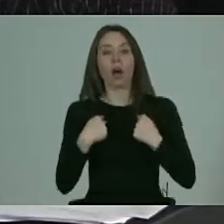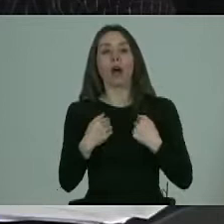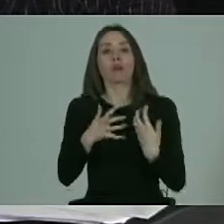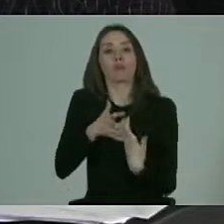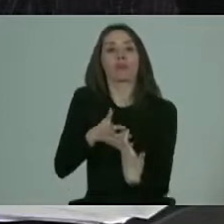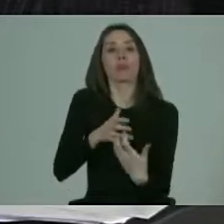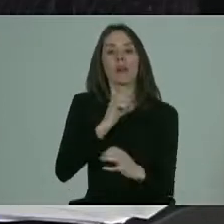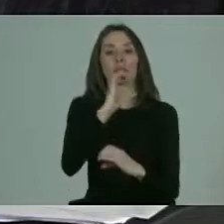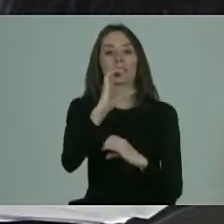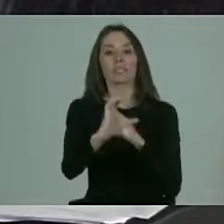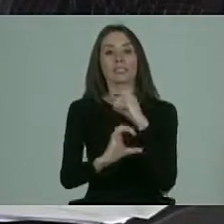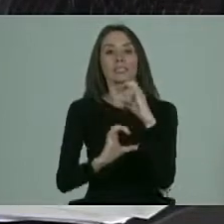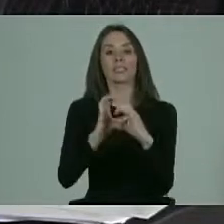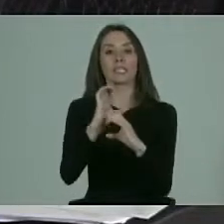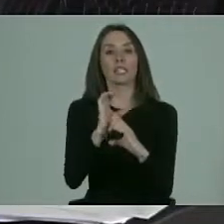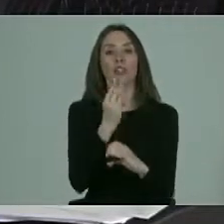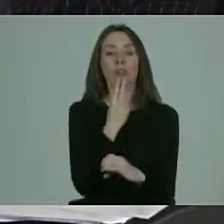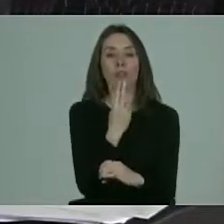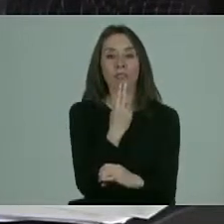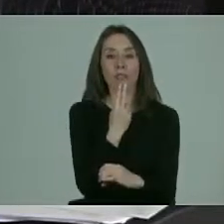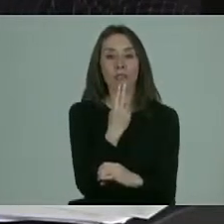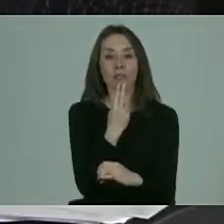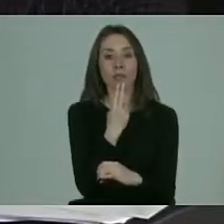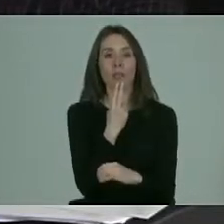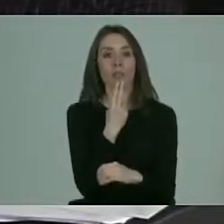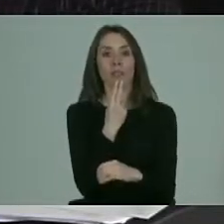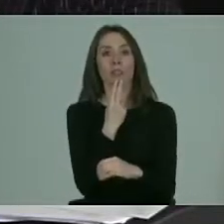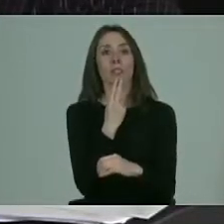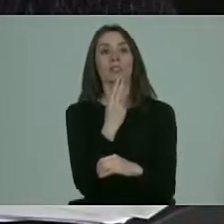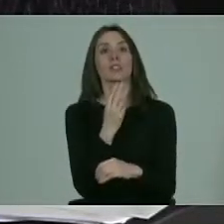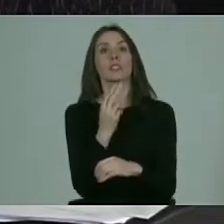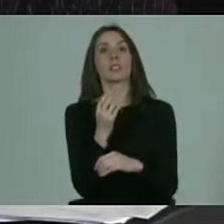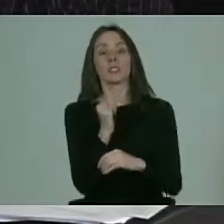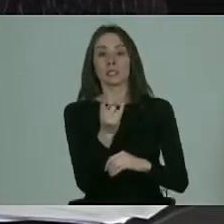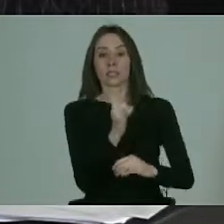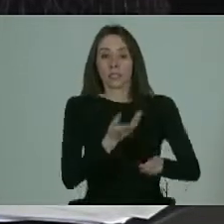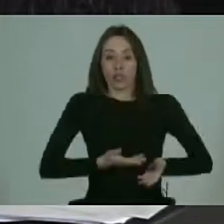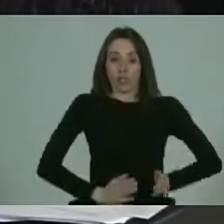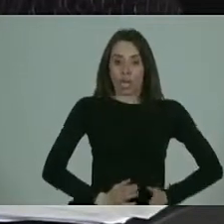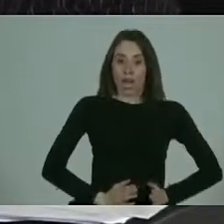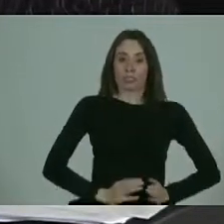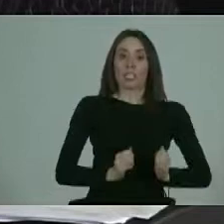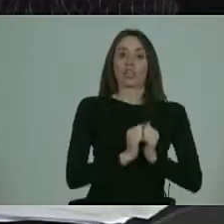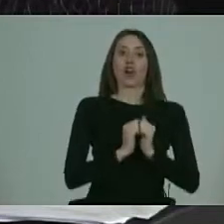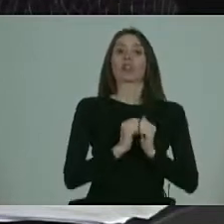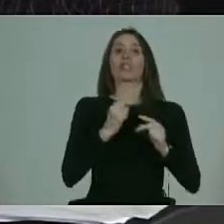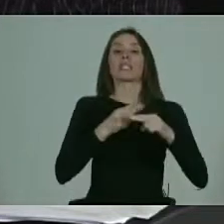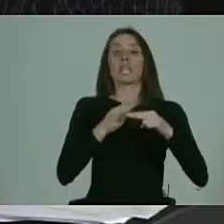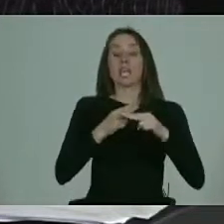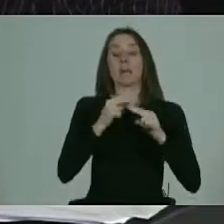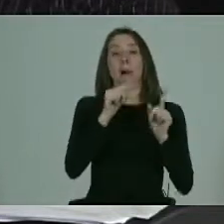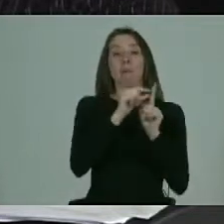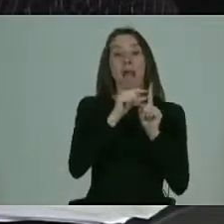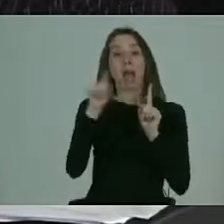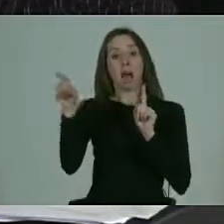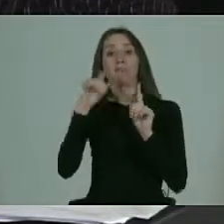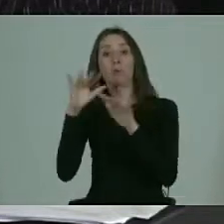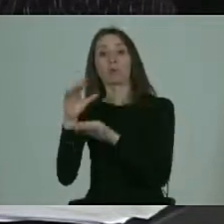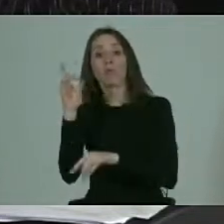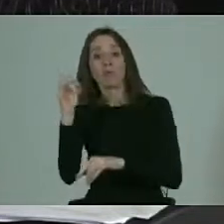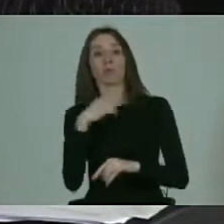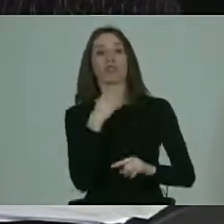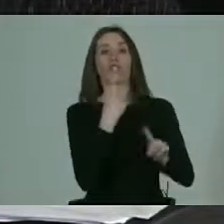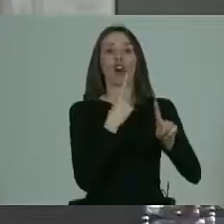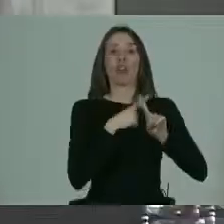de vida, en el momento del ciclo de vida que estemos. O sea, si es que no naces con una diversidad, yo llamo diversidad a lo que otros llaman discapacidad.